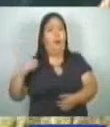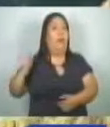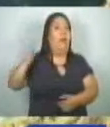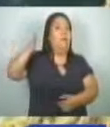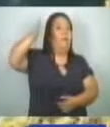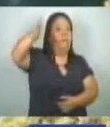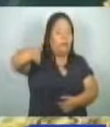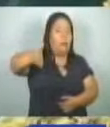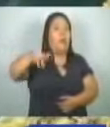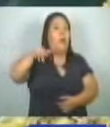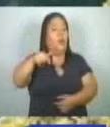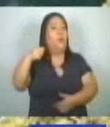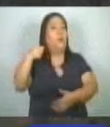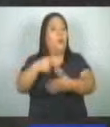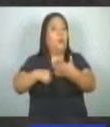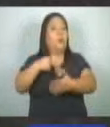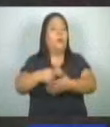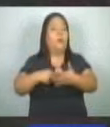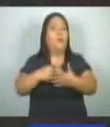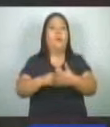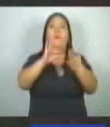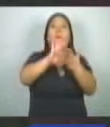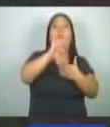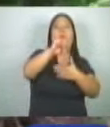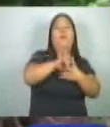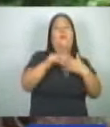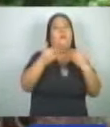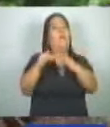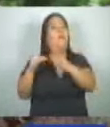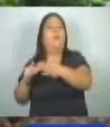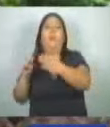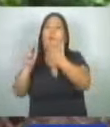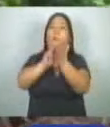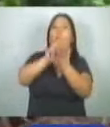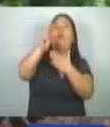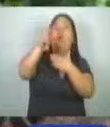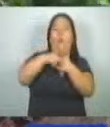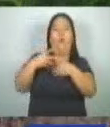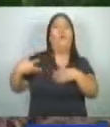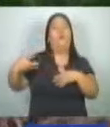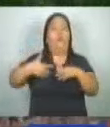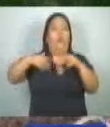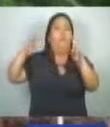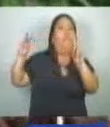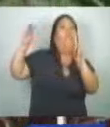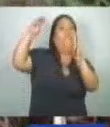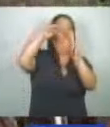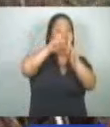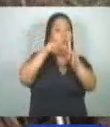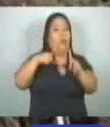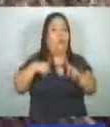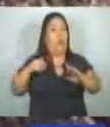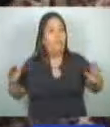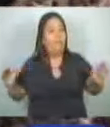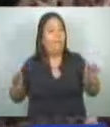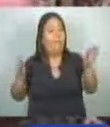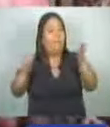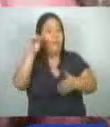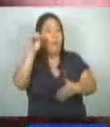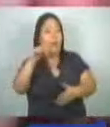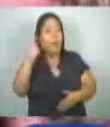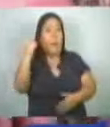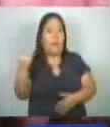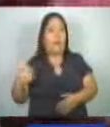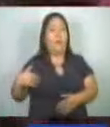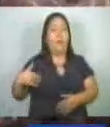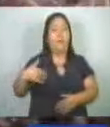positivamente en eso a través de los diversos proyectos y programas. Entonces creo que esa meta la vamos a superar. Yo he invitado a nuestros países, a nuestros ministros, que